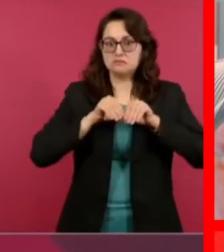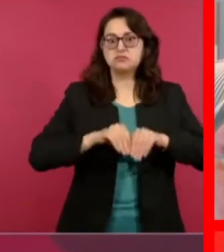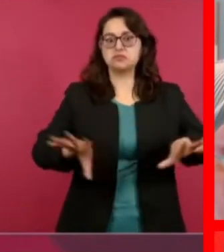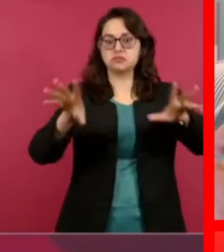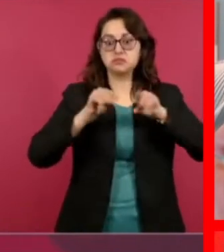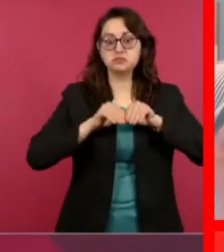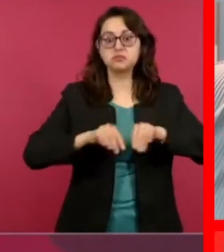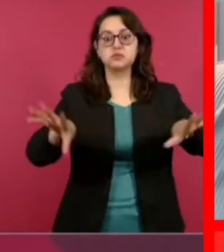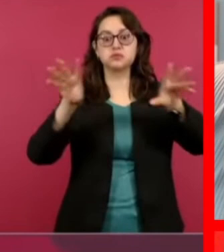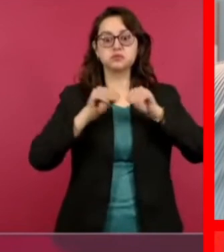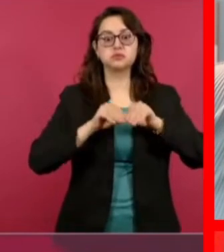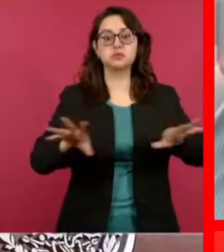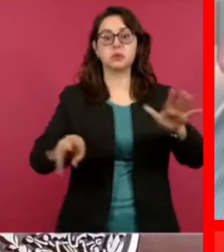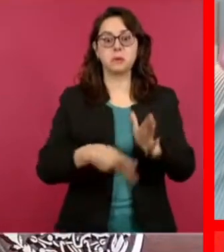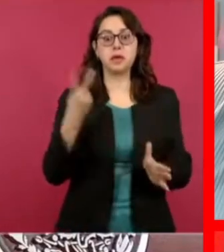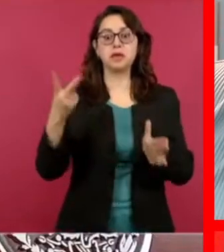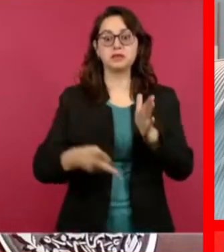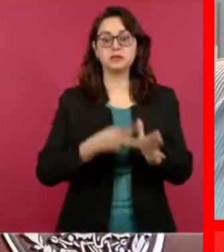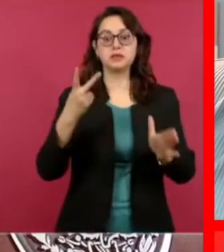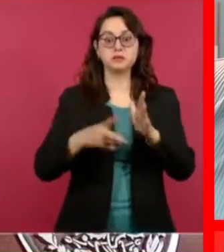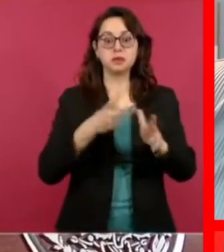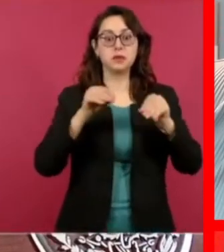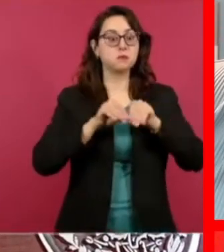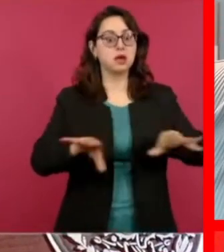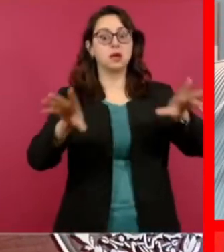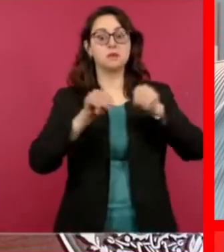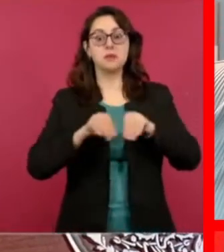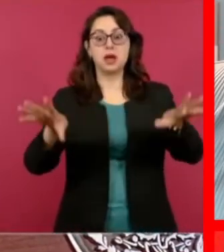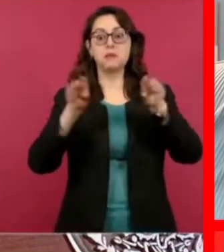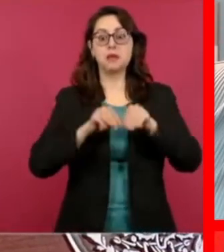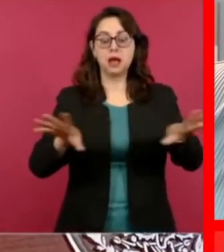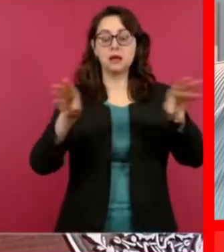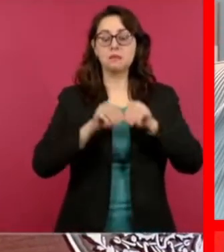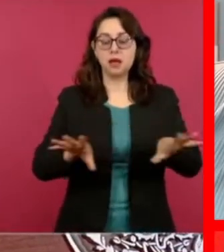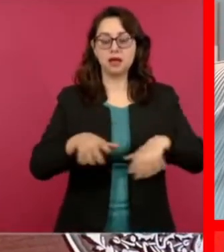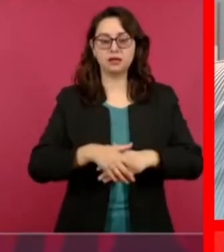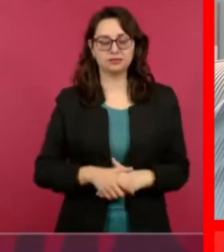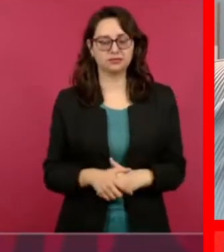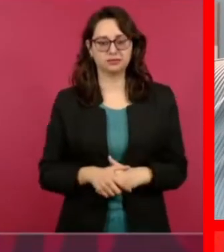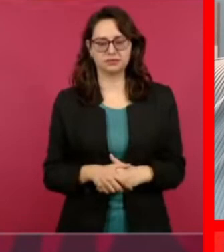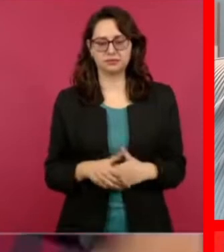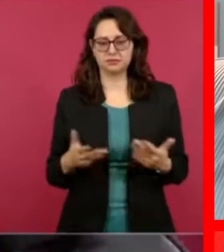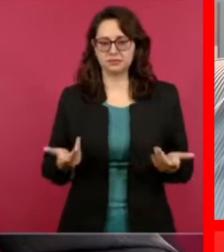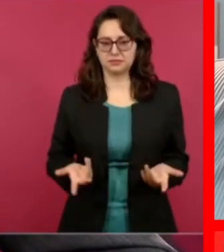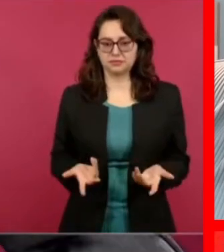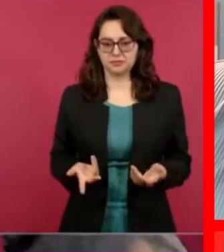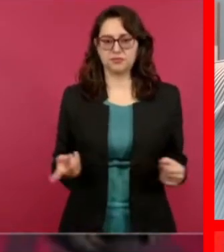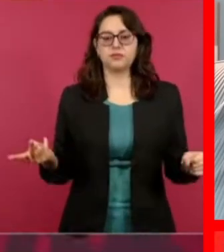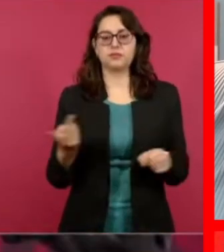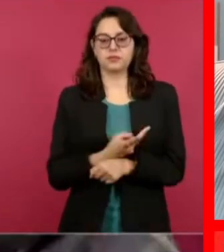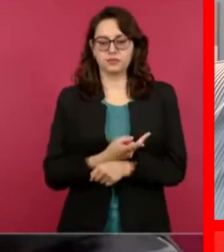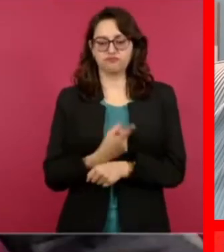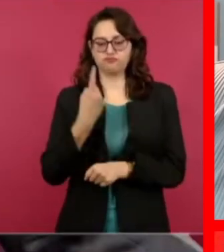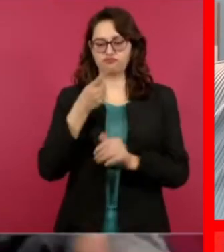20 camionetas y están de lado y lado y la